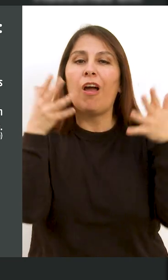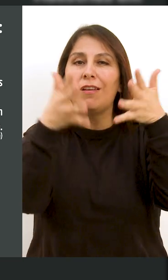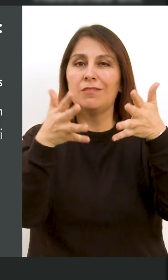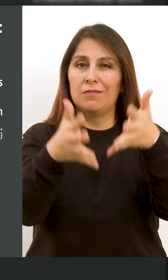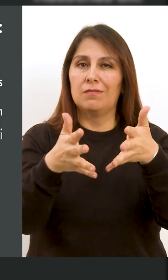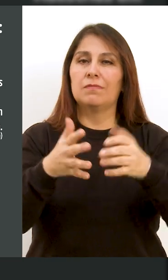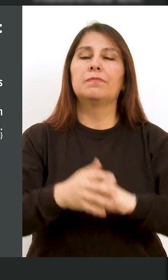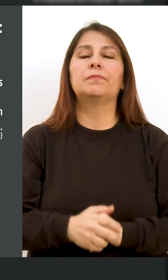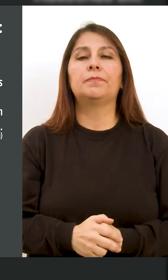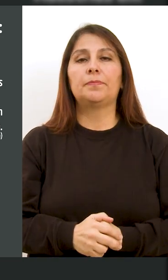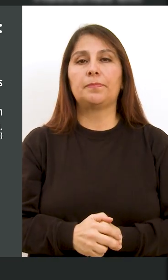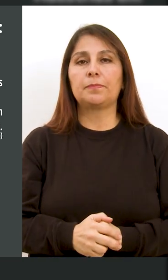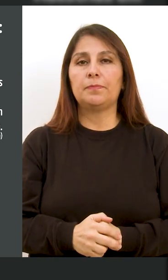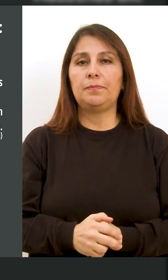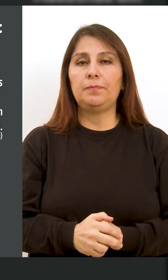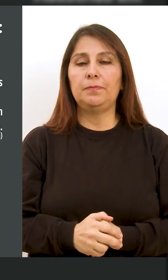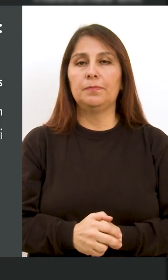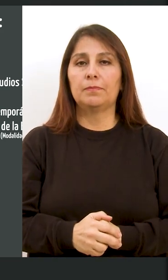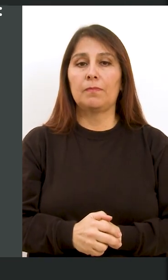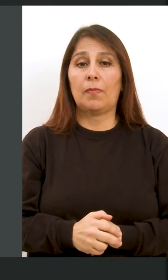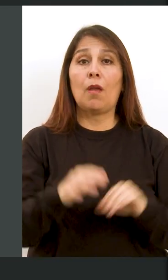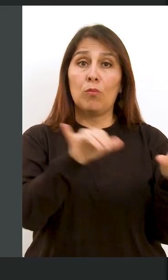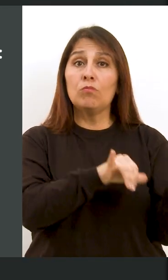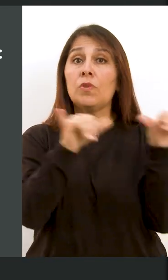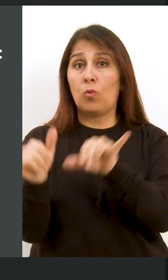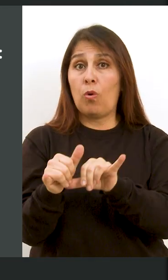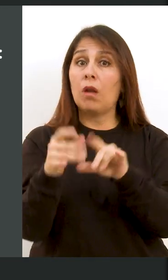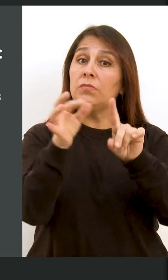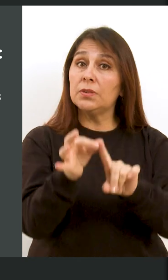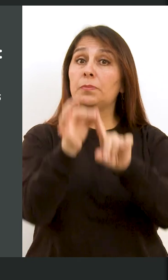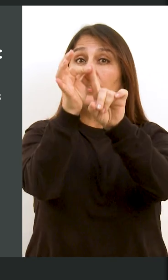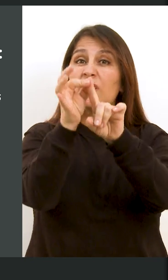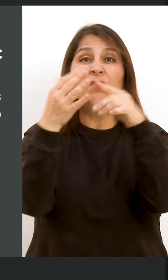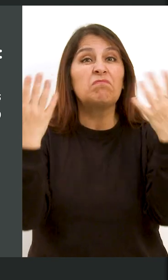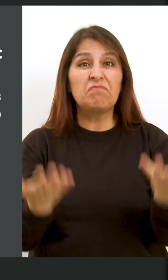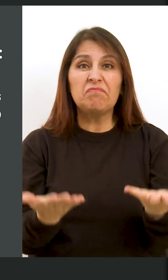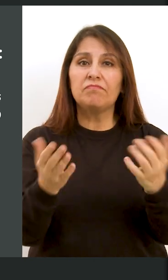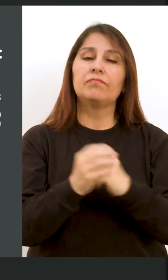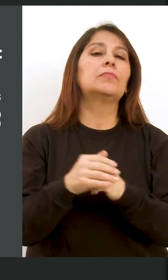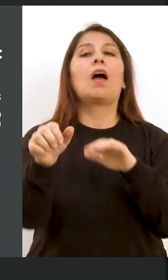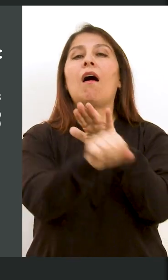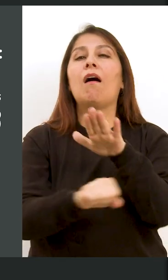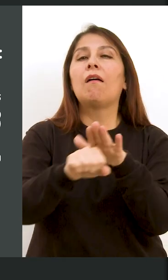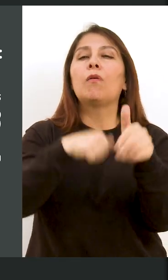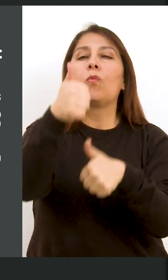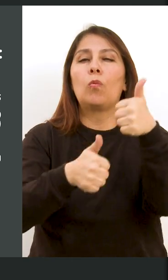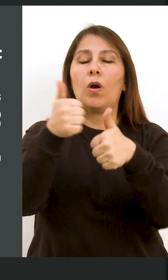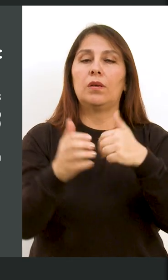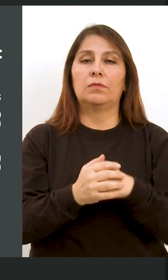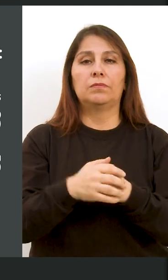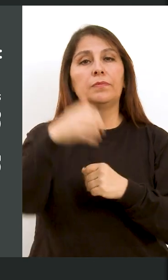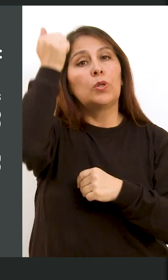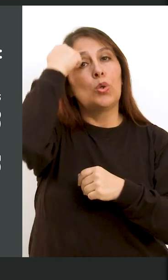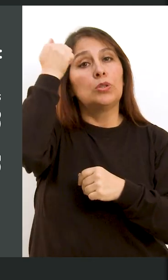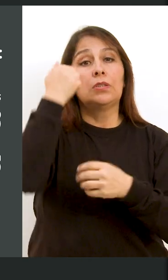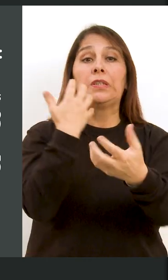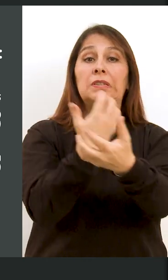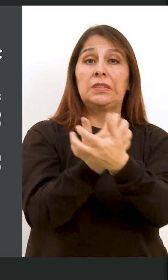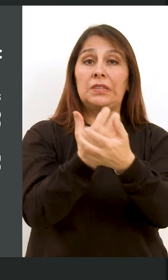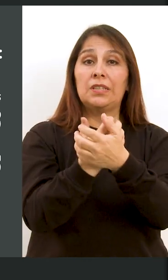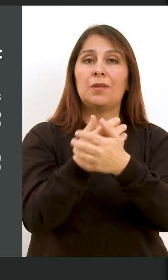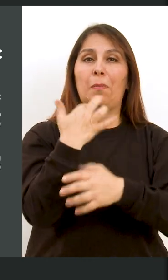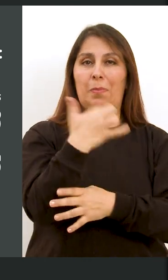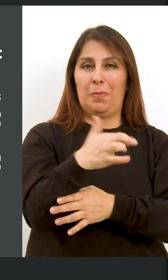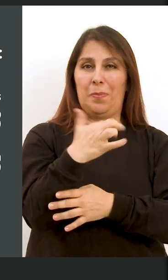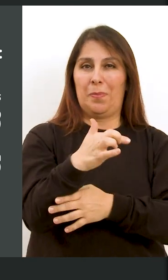enseñanza de la biología. También puedes realizar especializaciones en diferentes áreas como docencia de